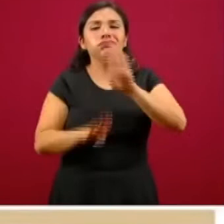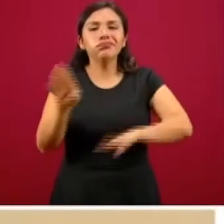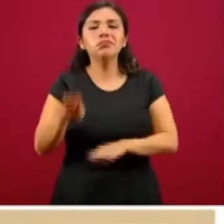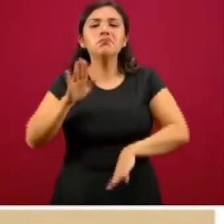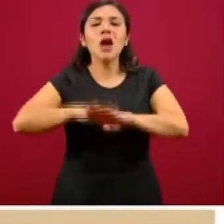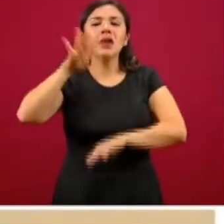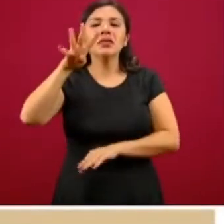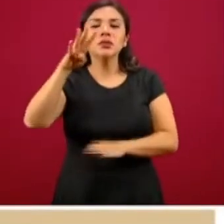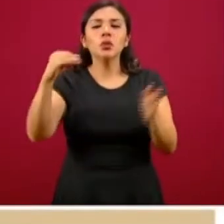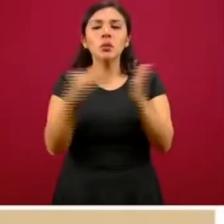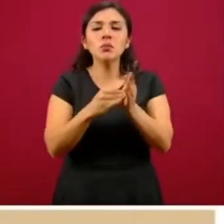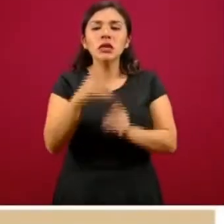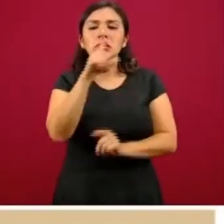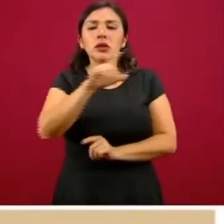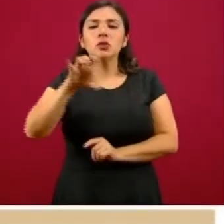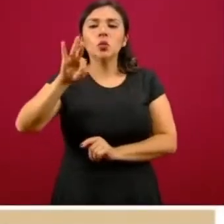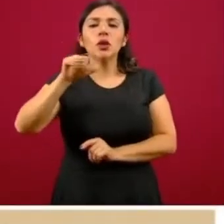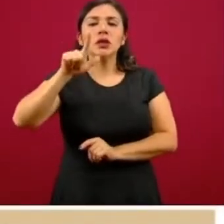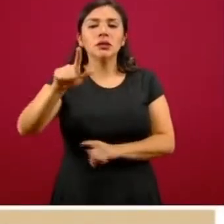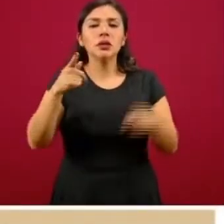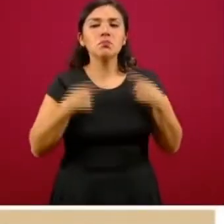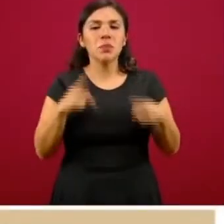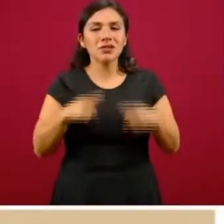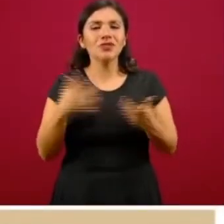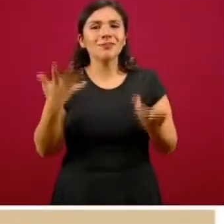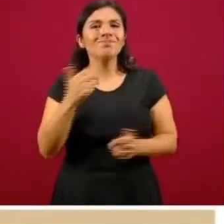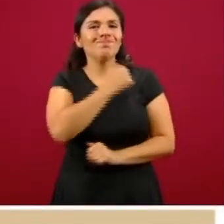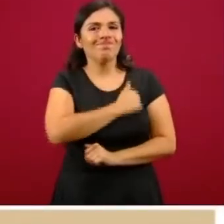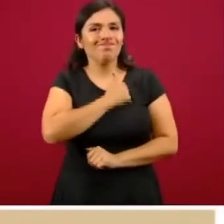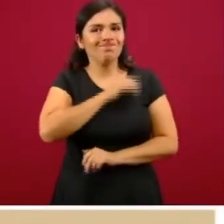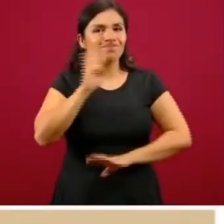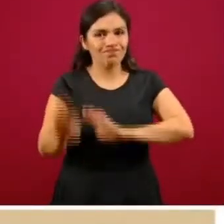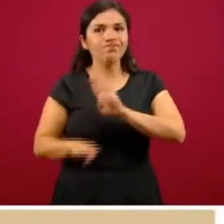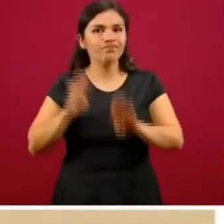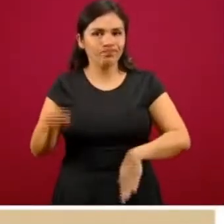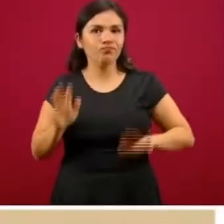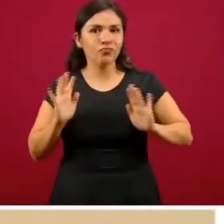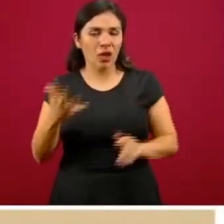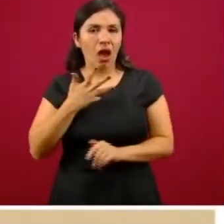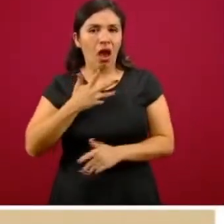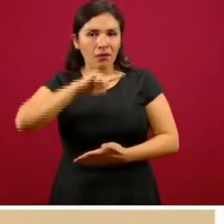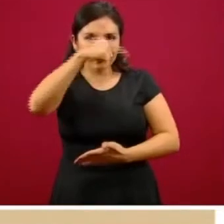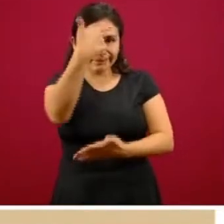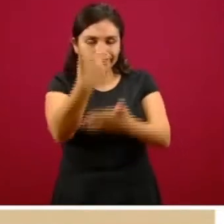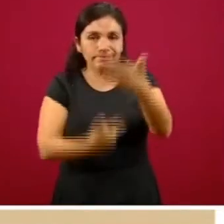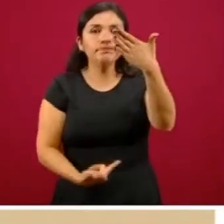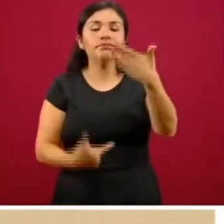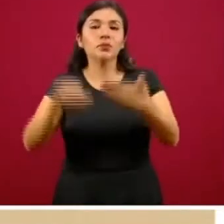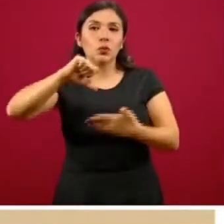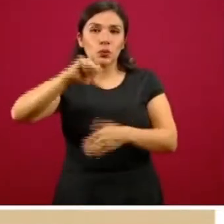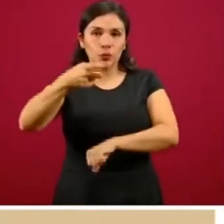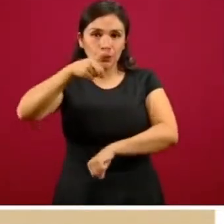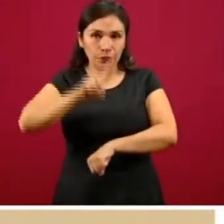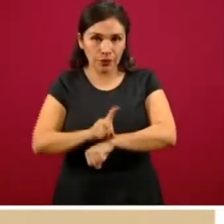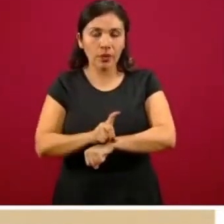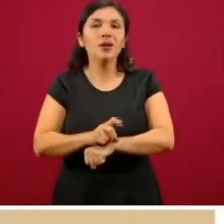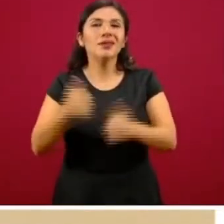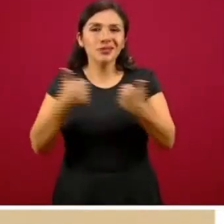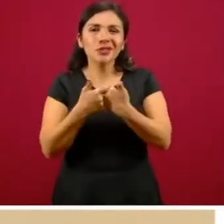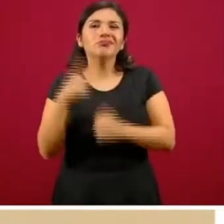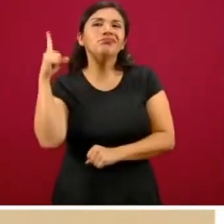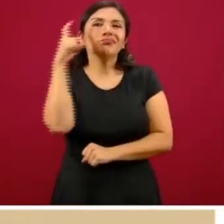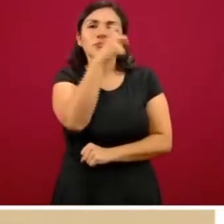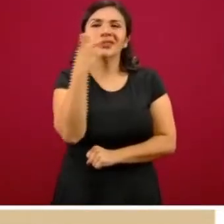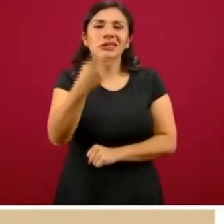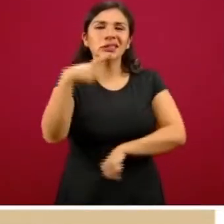,747, que serían las personas que lamentablemente han perdido la vida hasta el momento por complicaciones